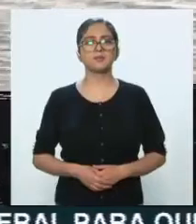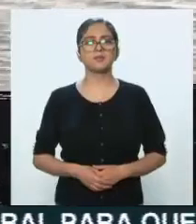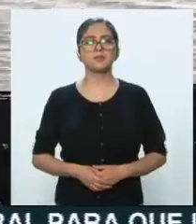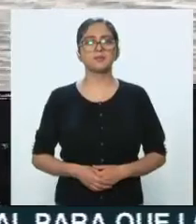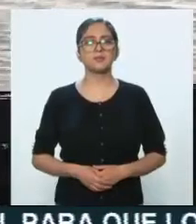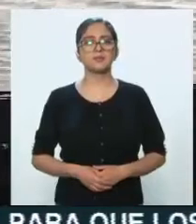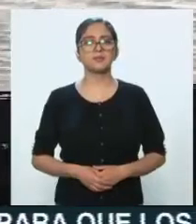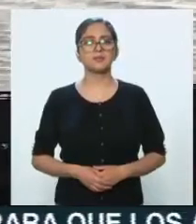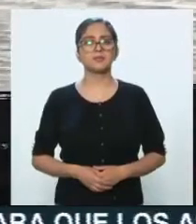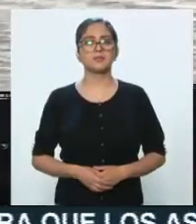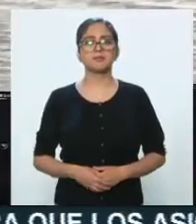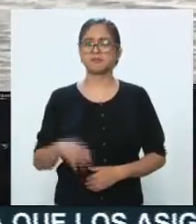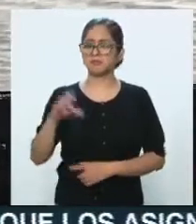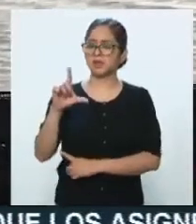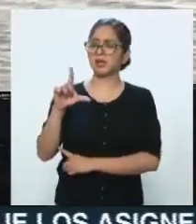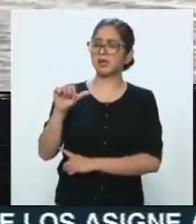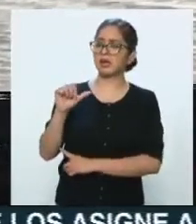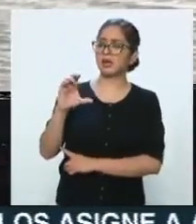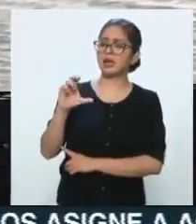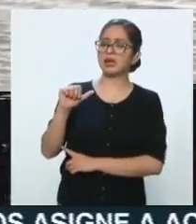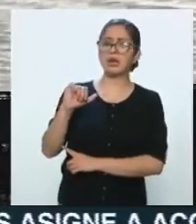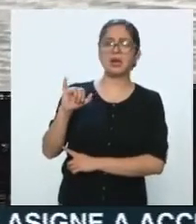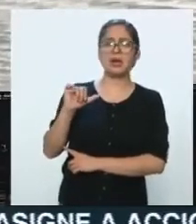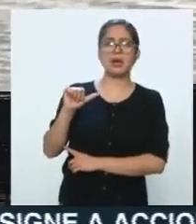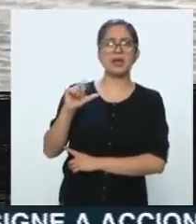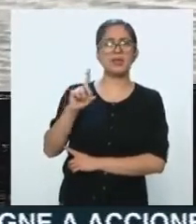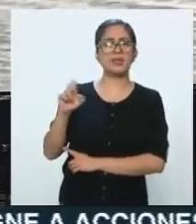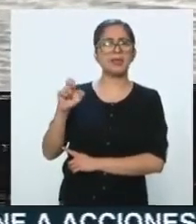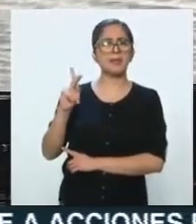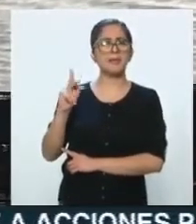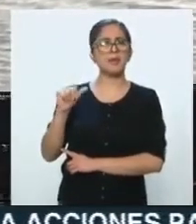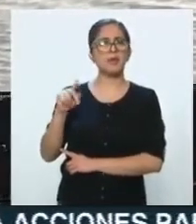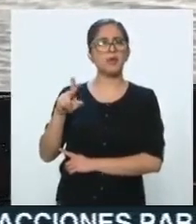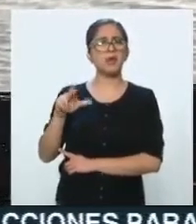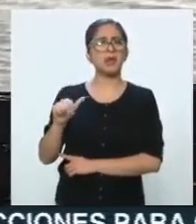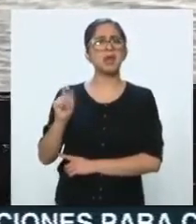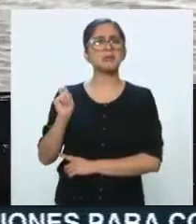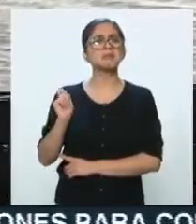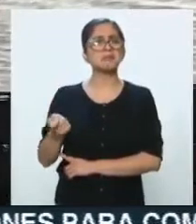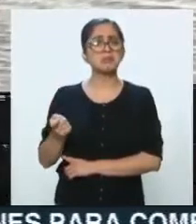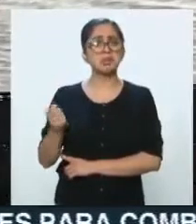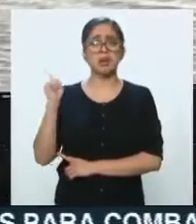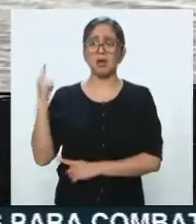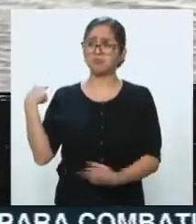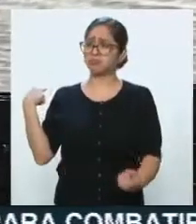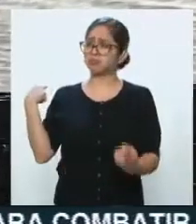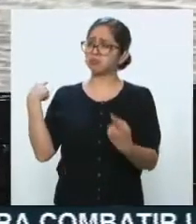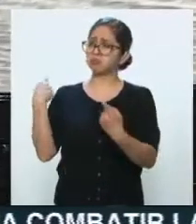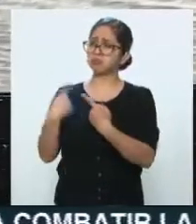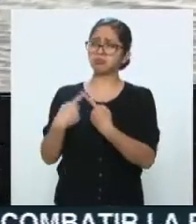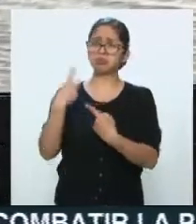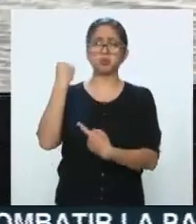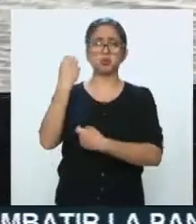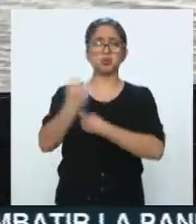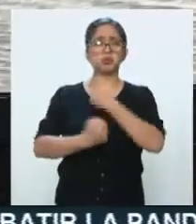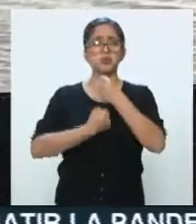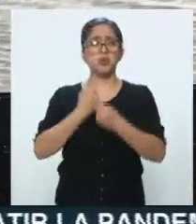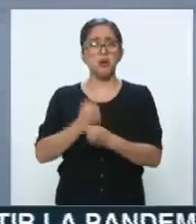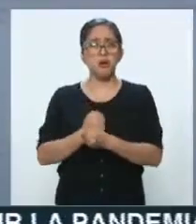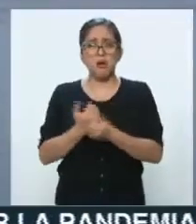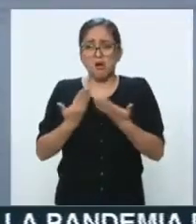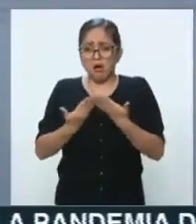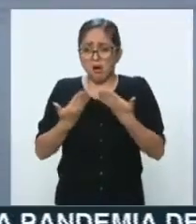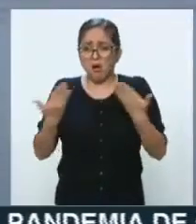La caja de Pandora. La marca de la casa. Pasaron muchos años y hoy la realidad histórica es distinta.